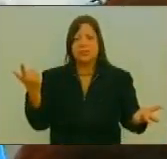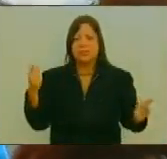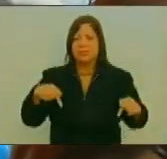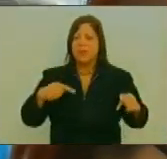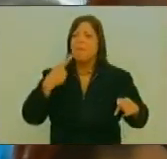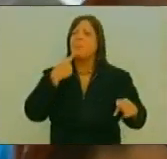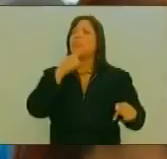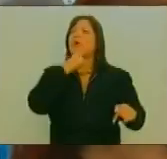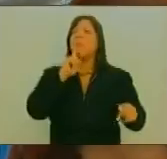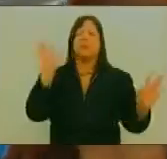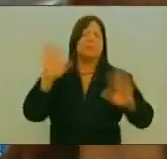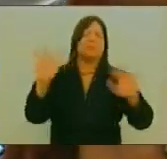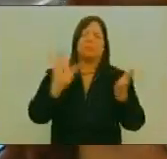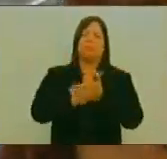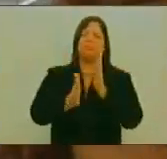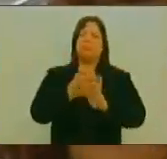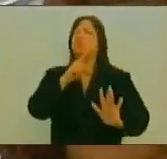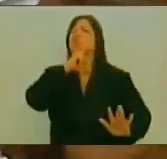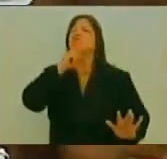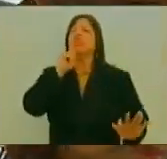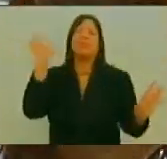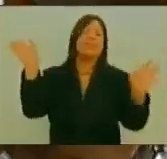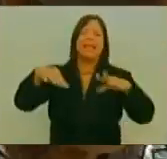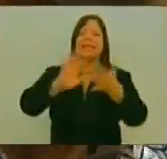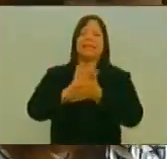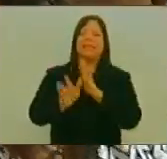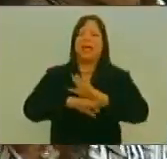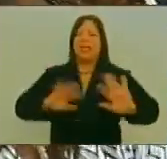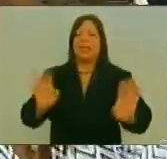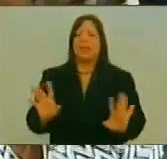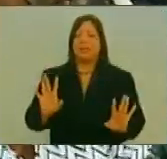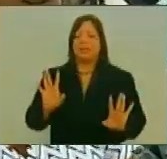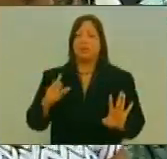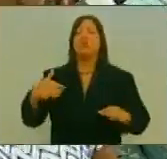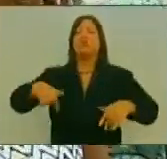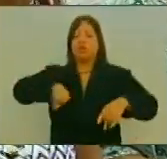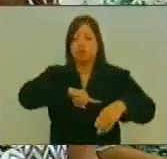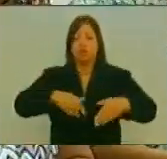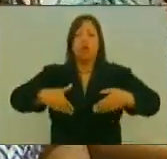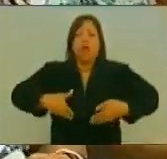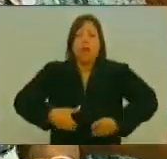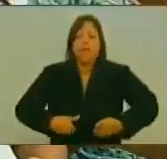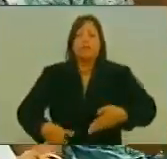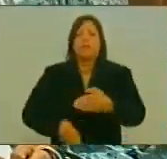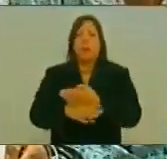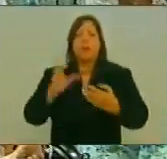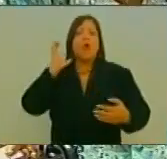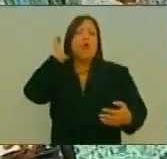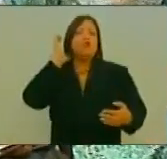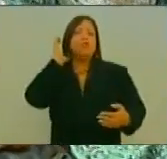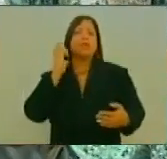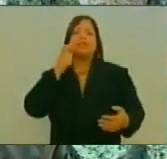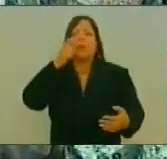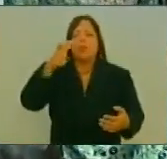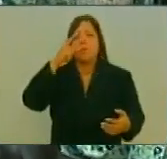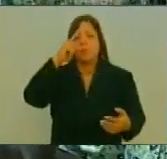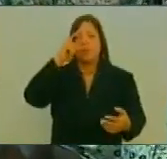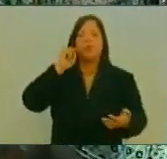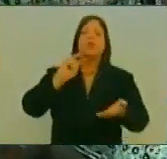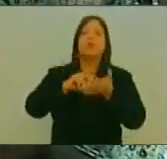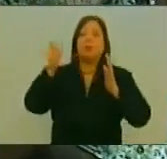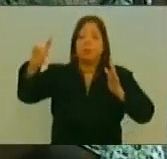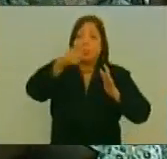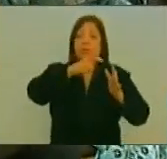Y no solamente La mención Cuando digo Que debemos Ir por la lucha De la conciencia De nuestro pueblo Es que en las